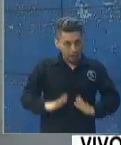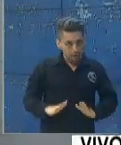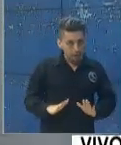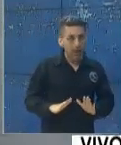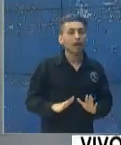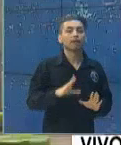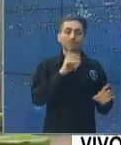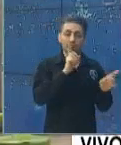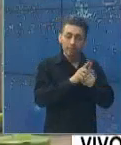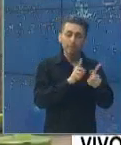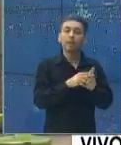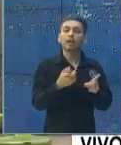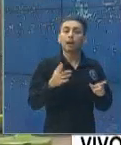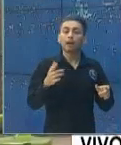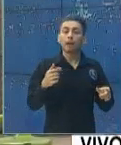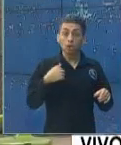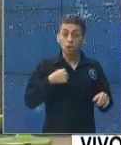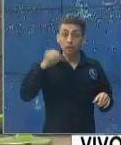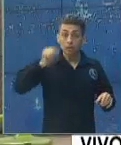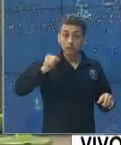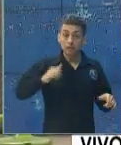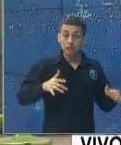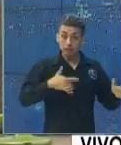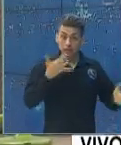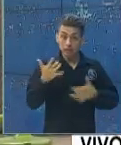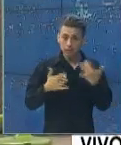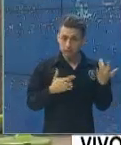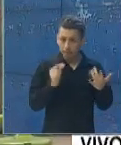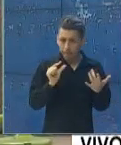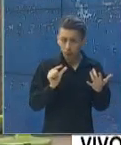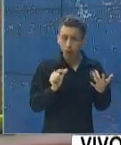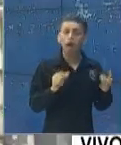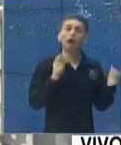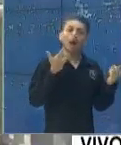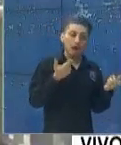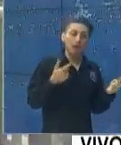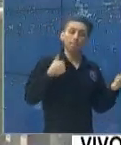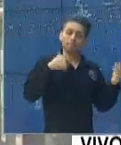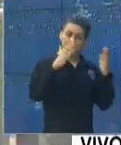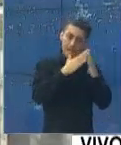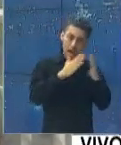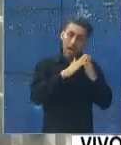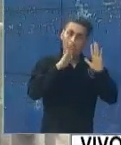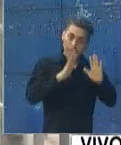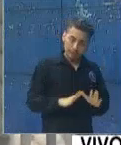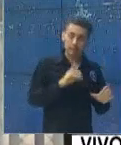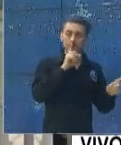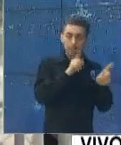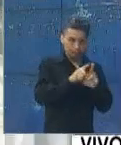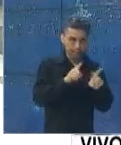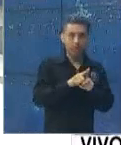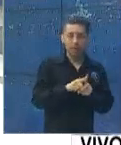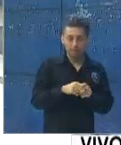como las personas con síntomas leves que también pueden ser abordadas desde su vida domiciliar.